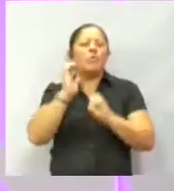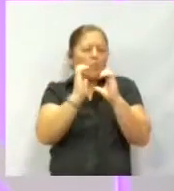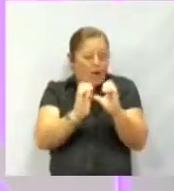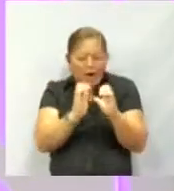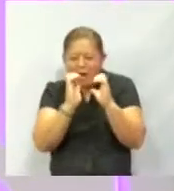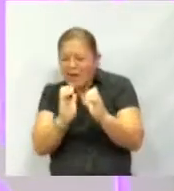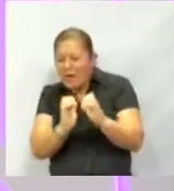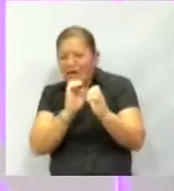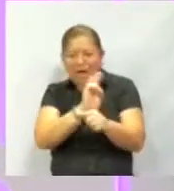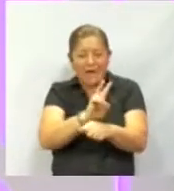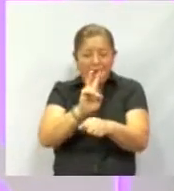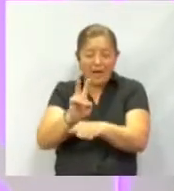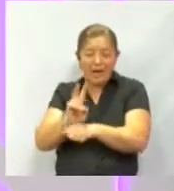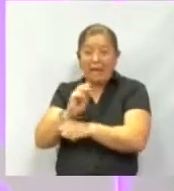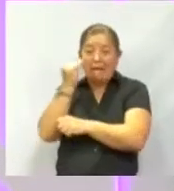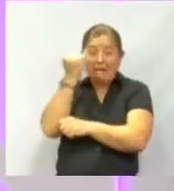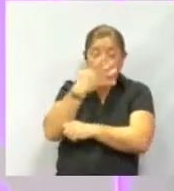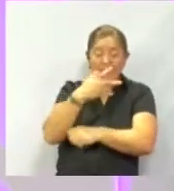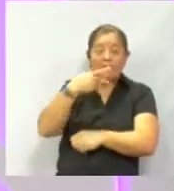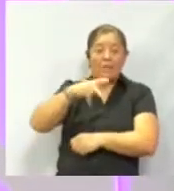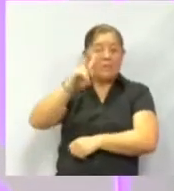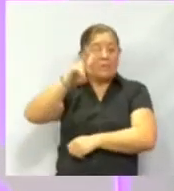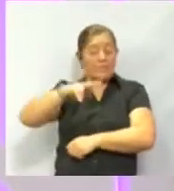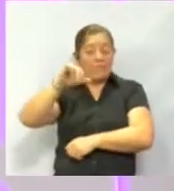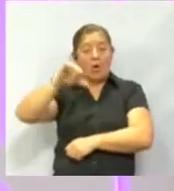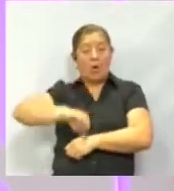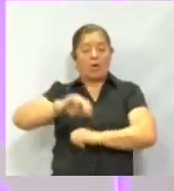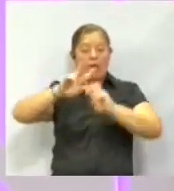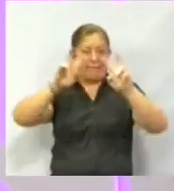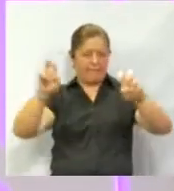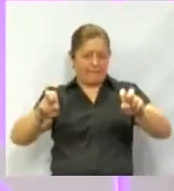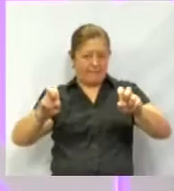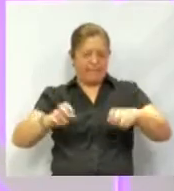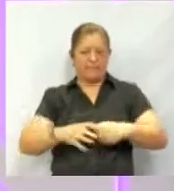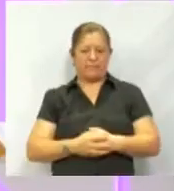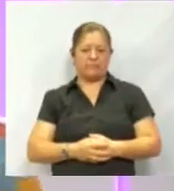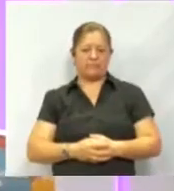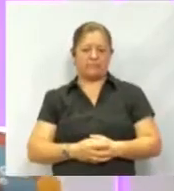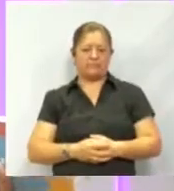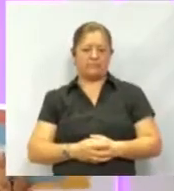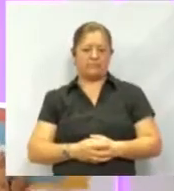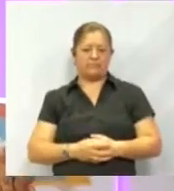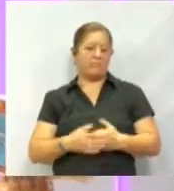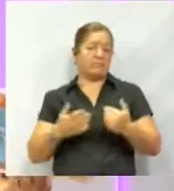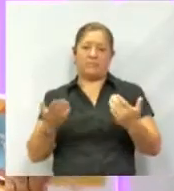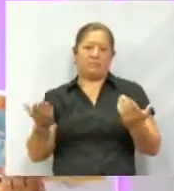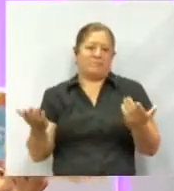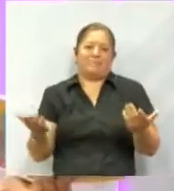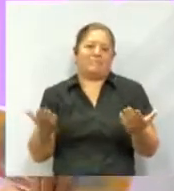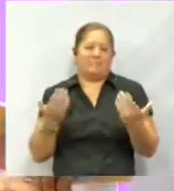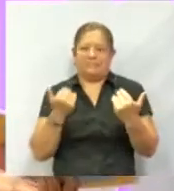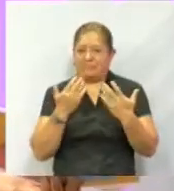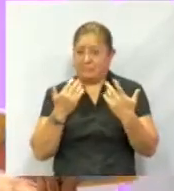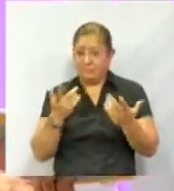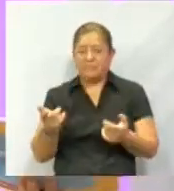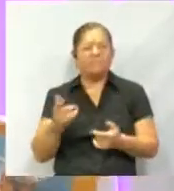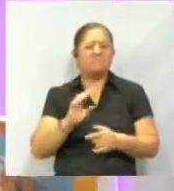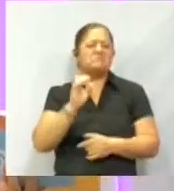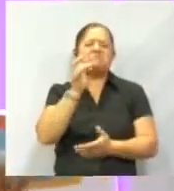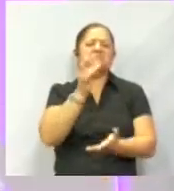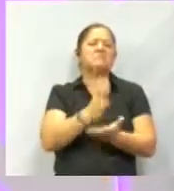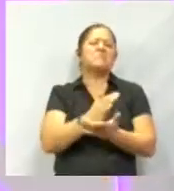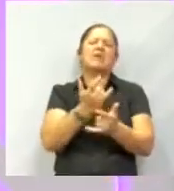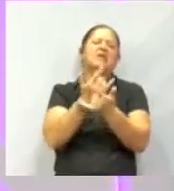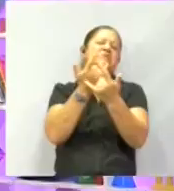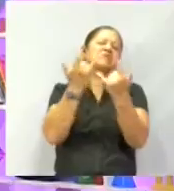imágenes, pero como tal, en nuestro tema del día de hoy de ciencias, pues no, eso se queda como una leyenda, ¿no es